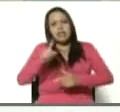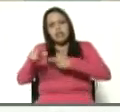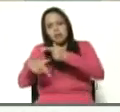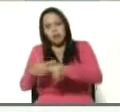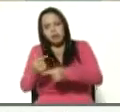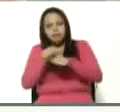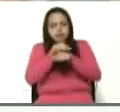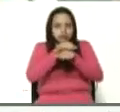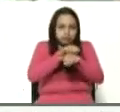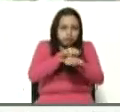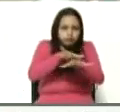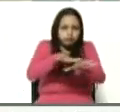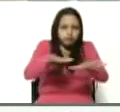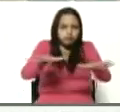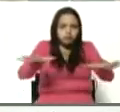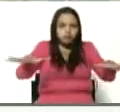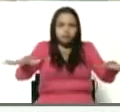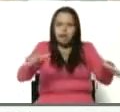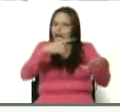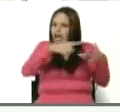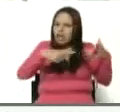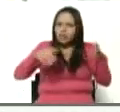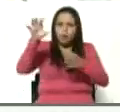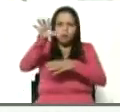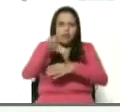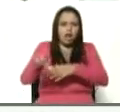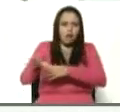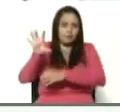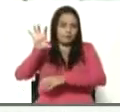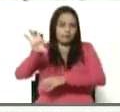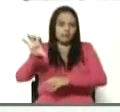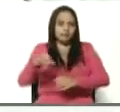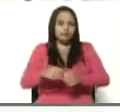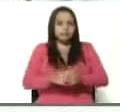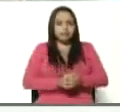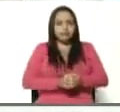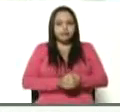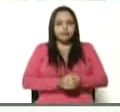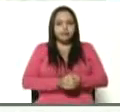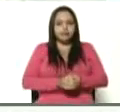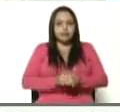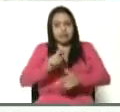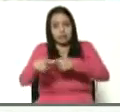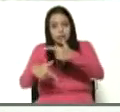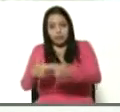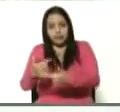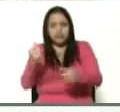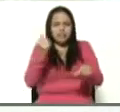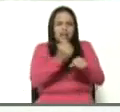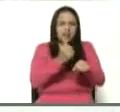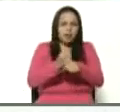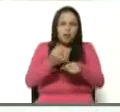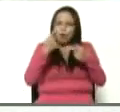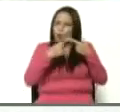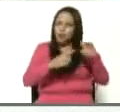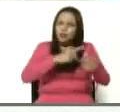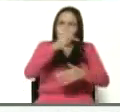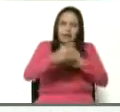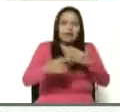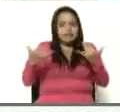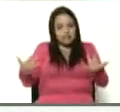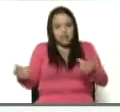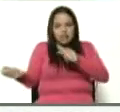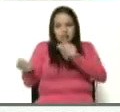extendiéndonos en otros estados del país. Y luego abordaremos otros programas que ya